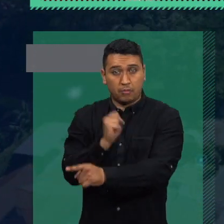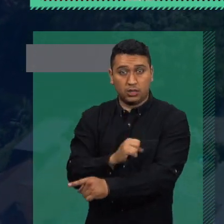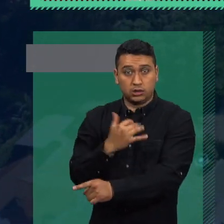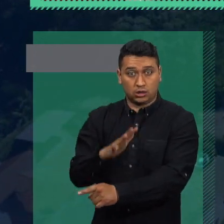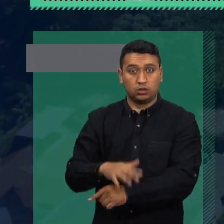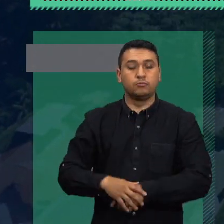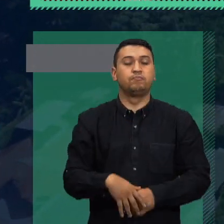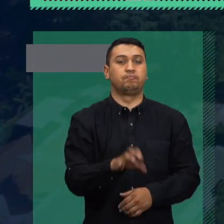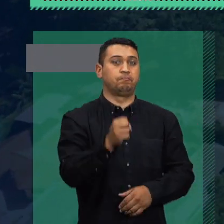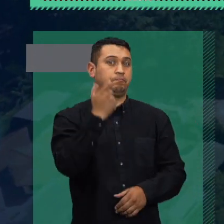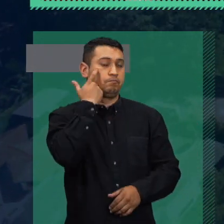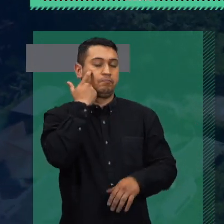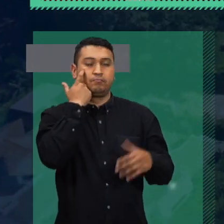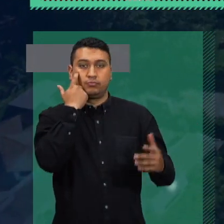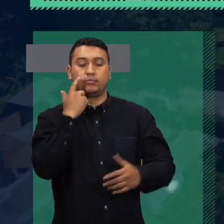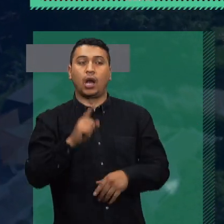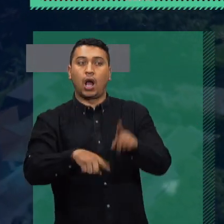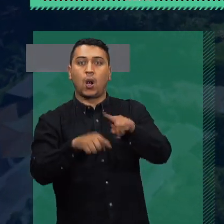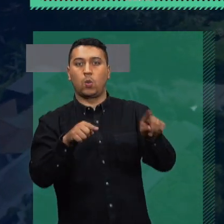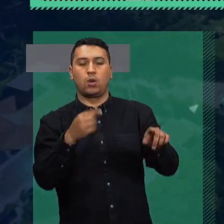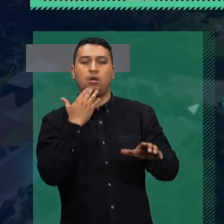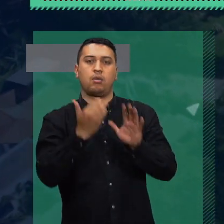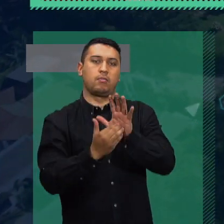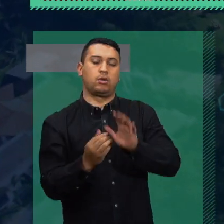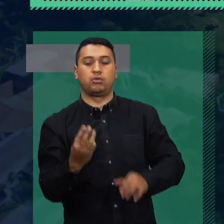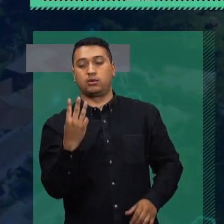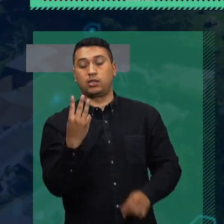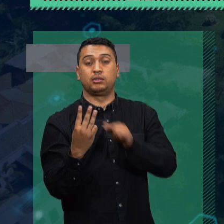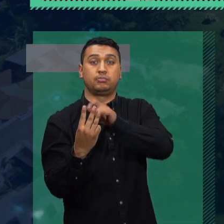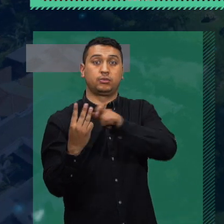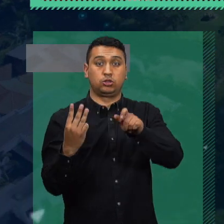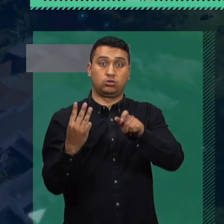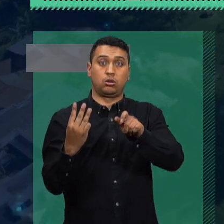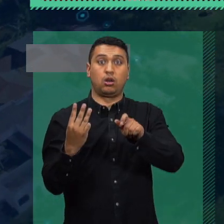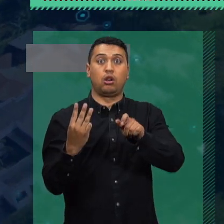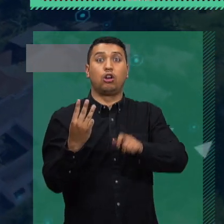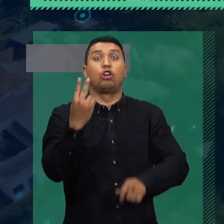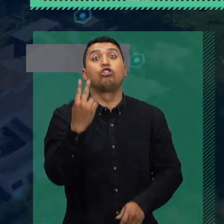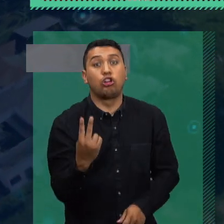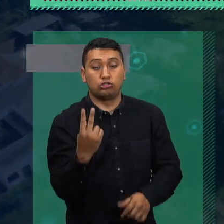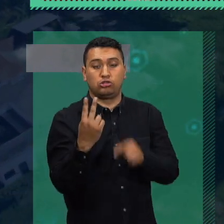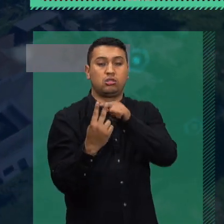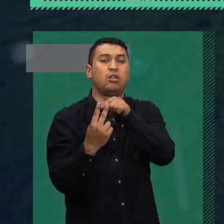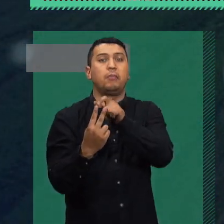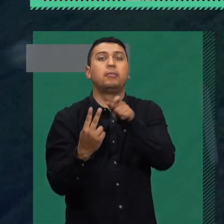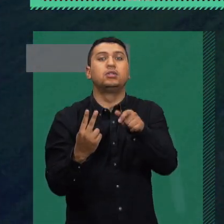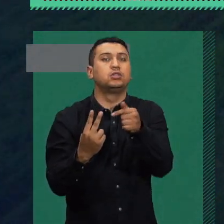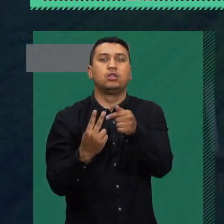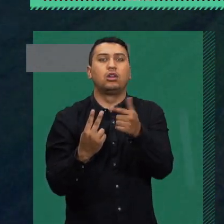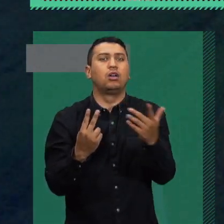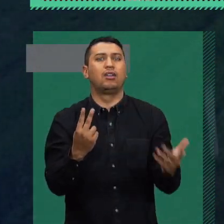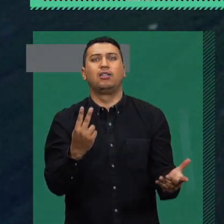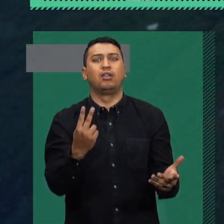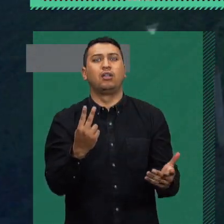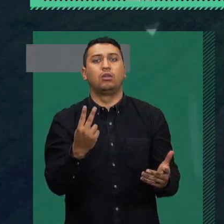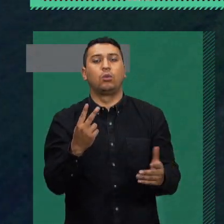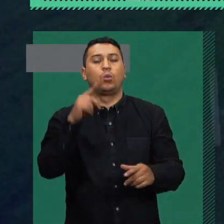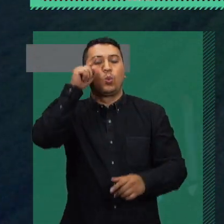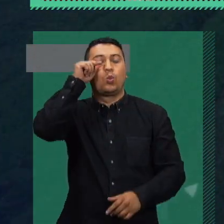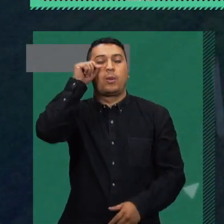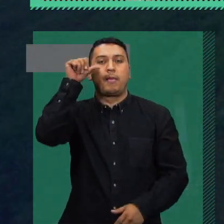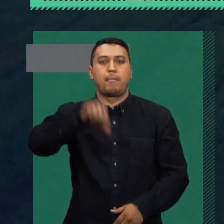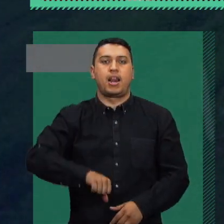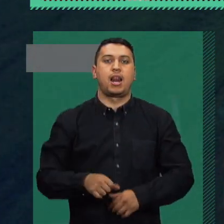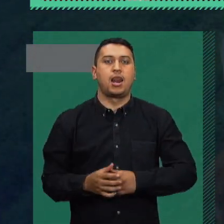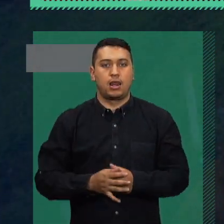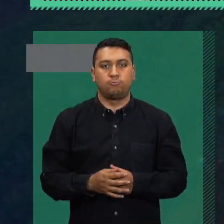dos de cada tres personas durmiendo mal cuando se decía que el sueño era un problema de uno de cada tres. O duplicamos el problema de sueño en el planeta. Con eso le digo todo.